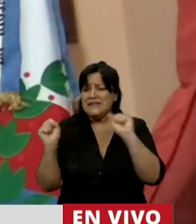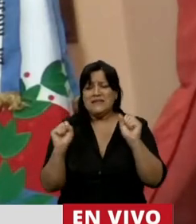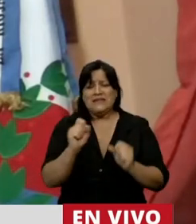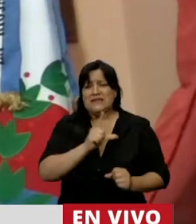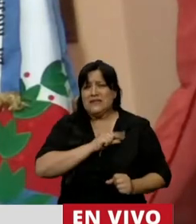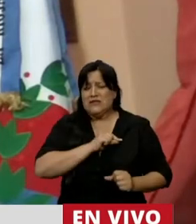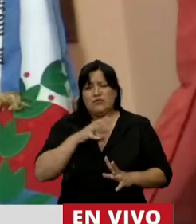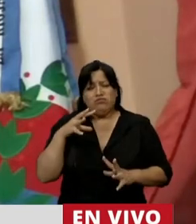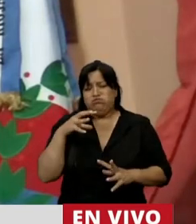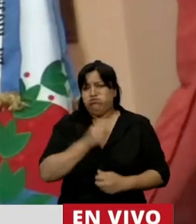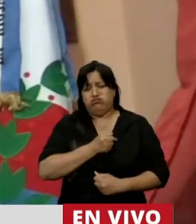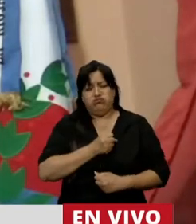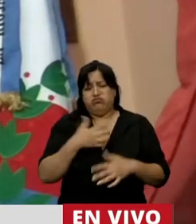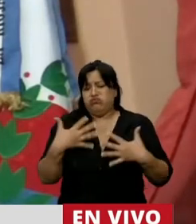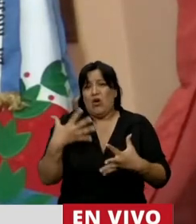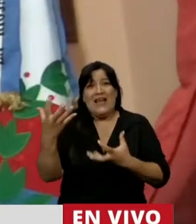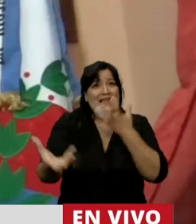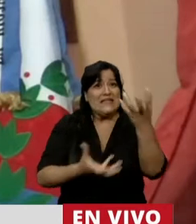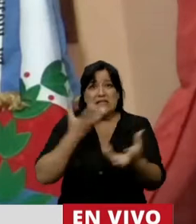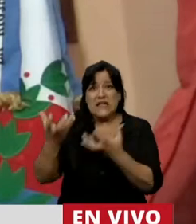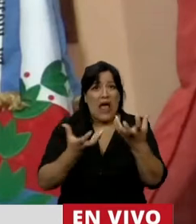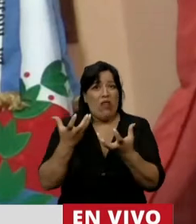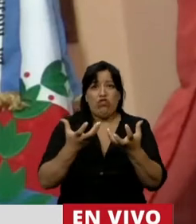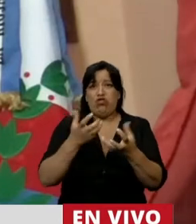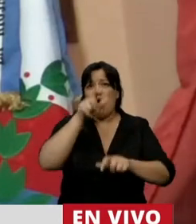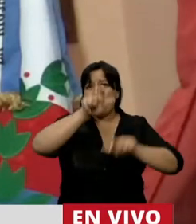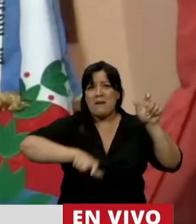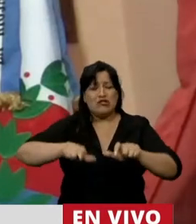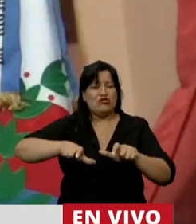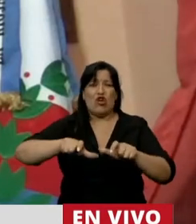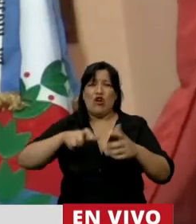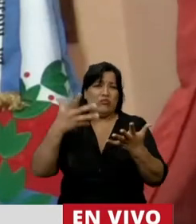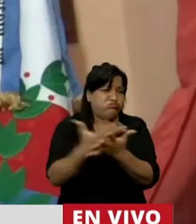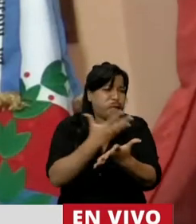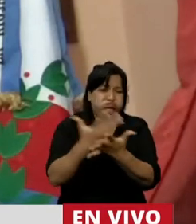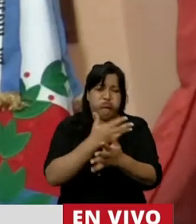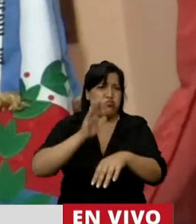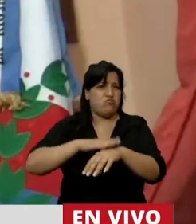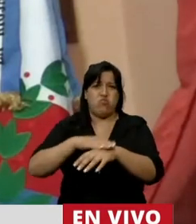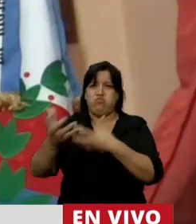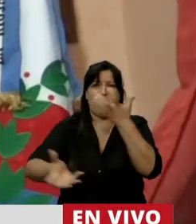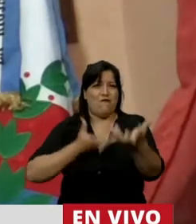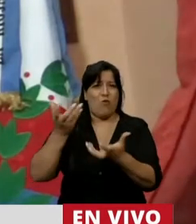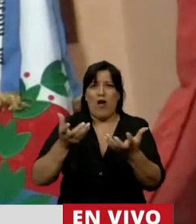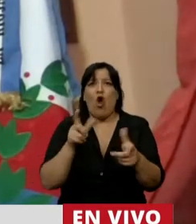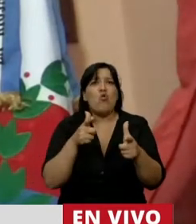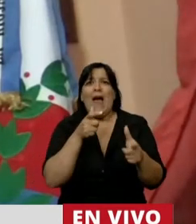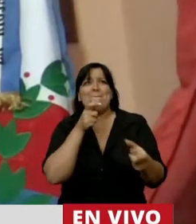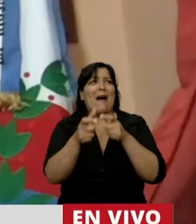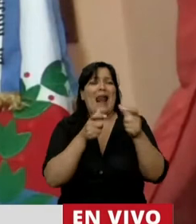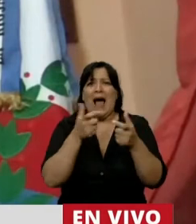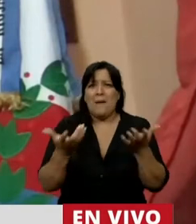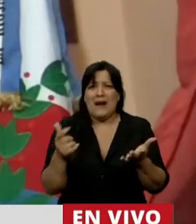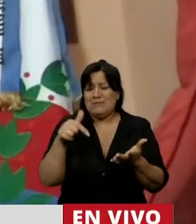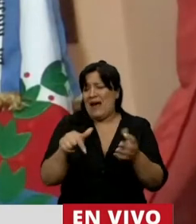dolor que los incendios generan en la comunidad y en los damnificados. No hay palabras, señor presidente, para describir